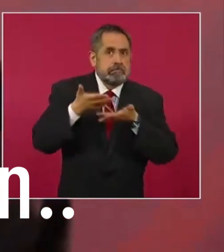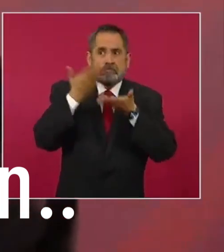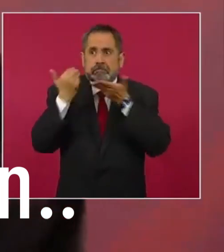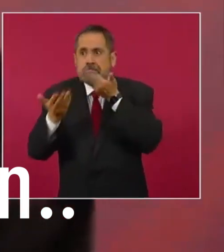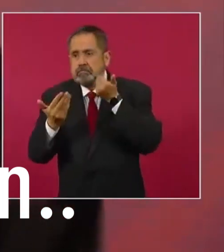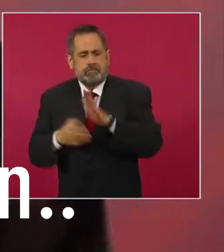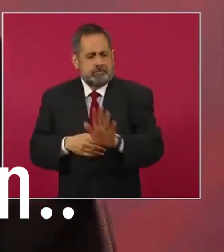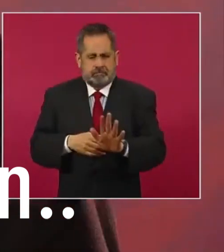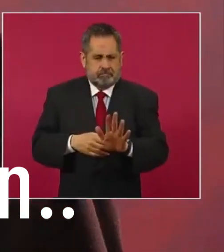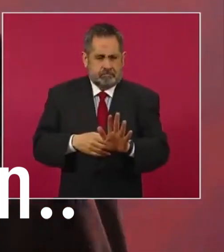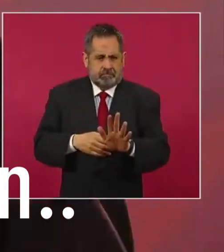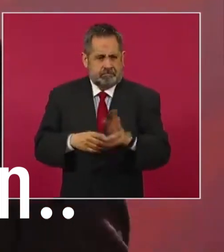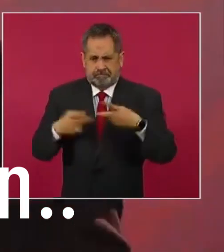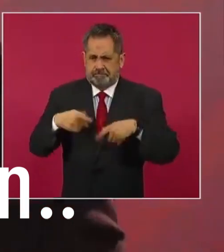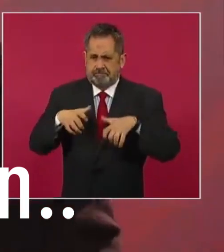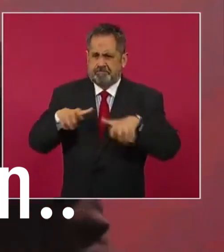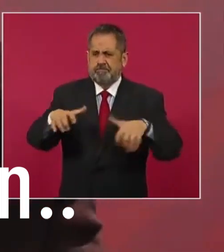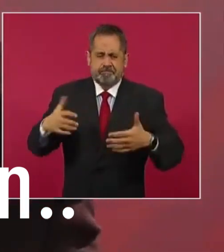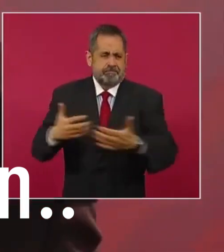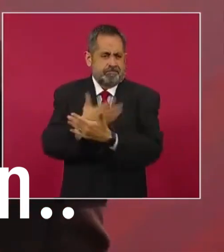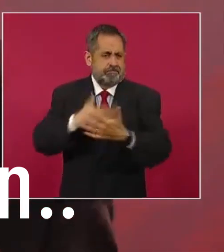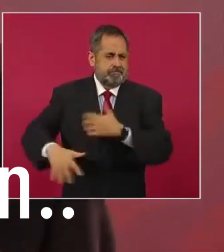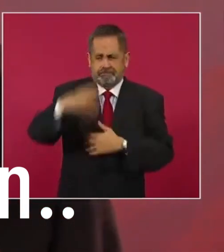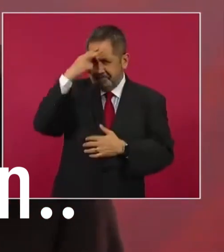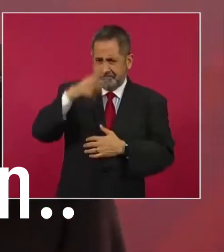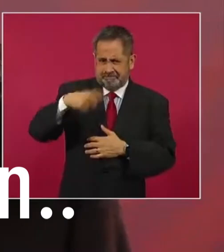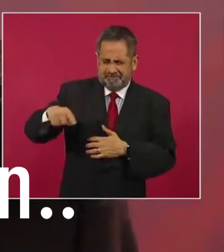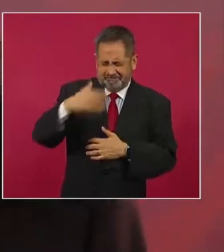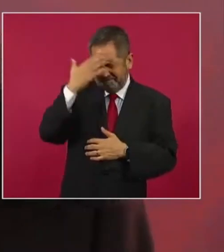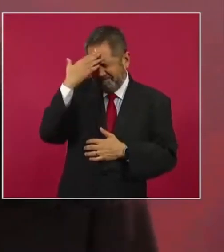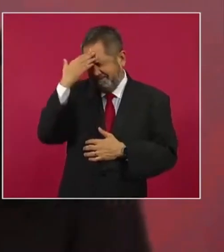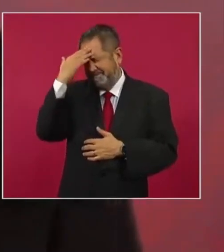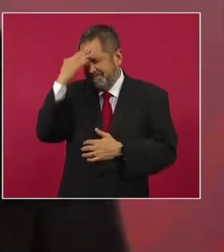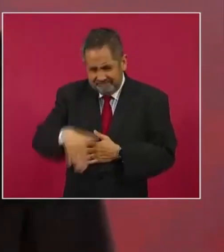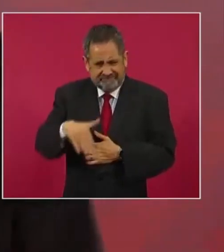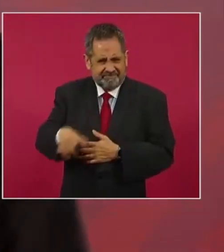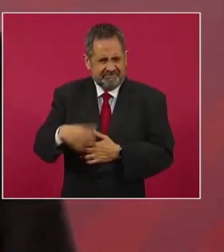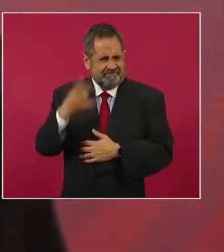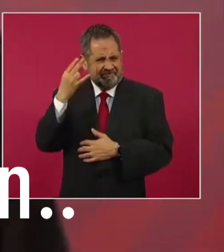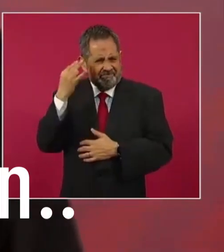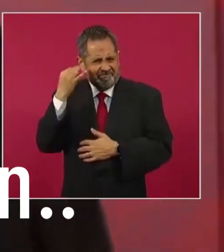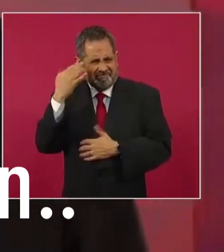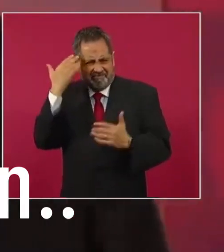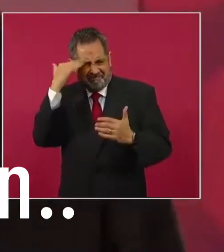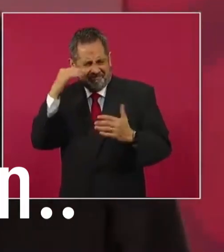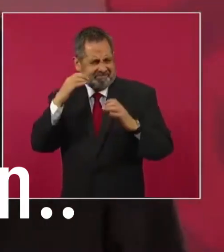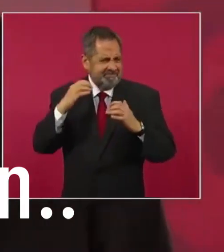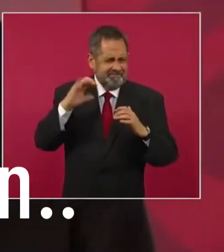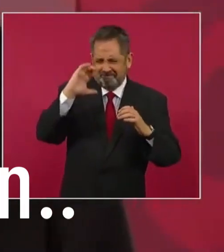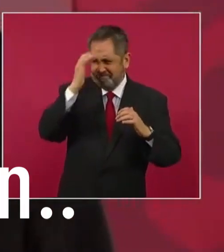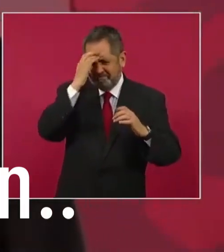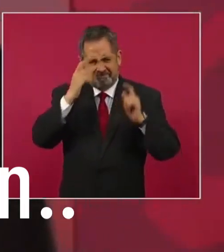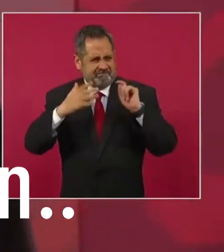Y los ciudadanos mexicanos, ya lo he dicho muchas veces, son de los más conscientes del mundo.